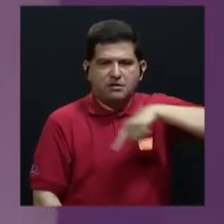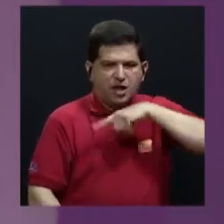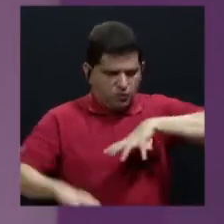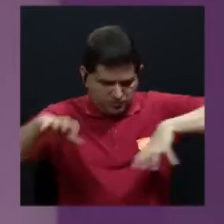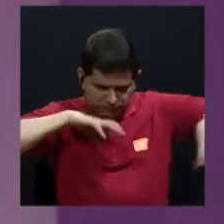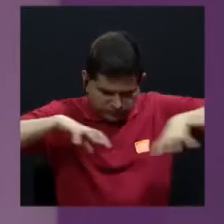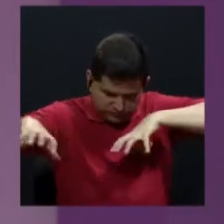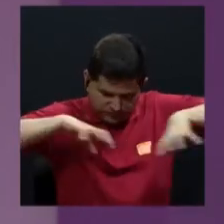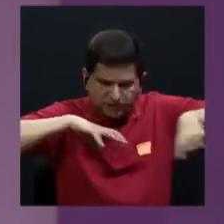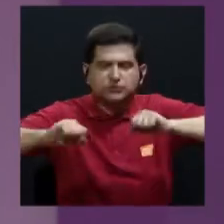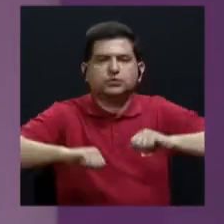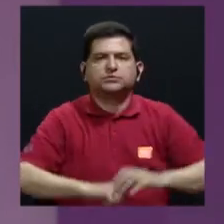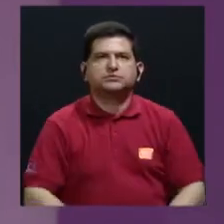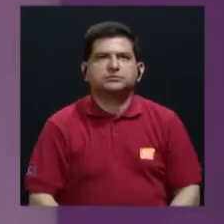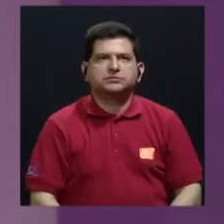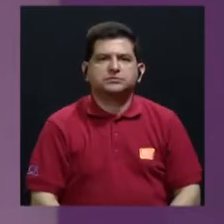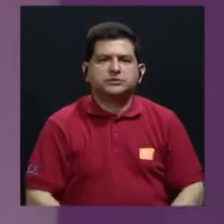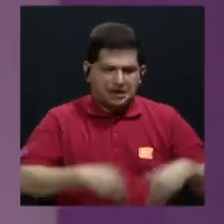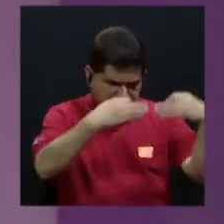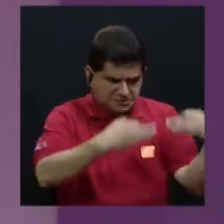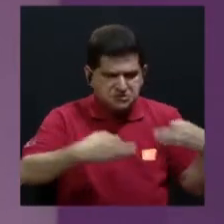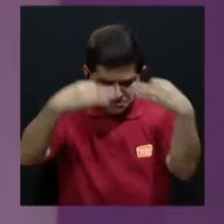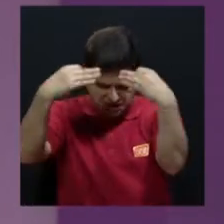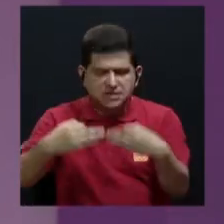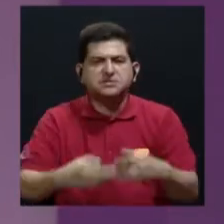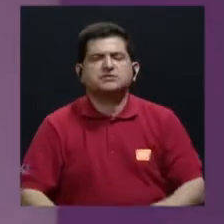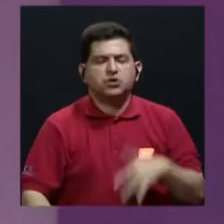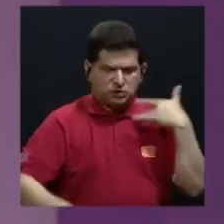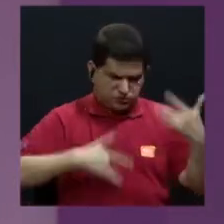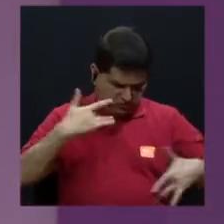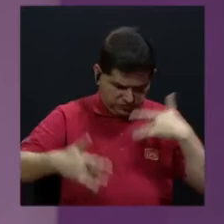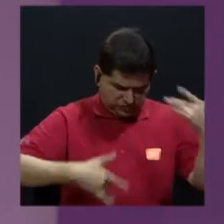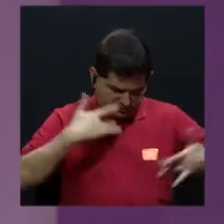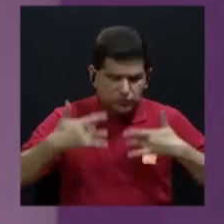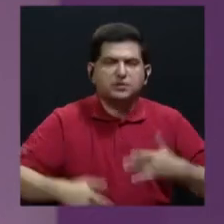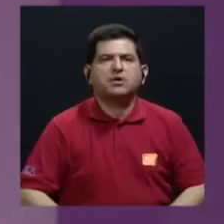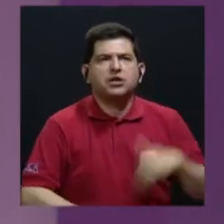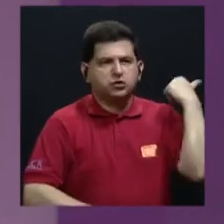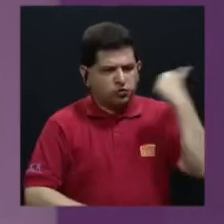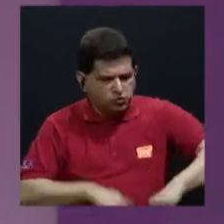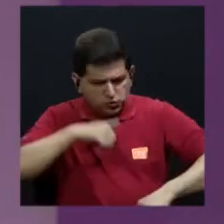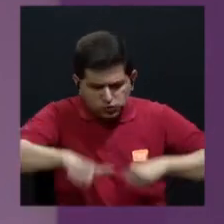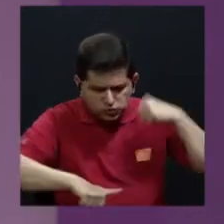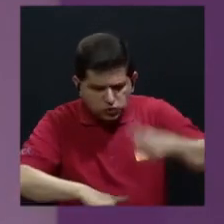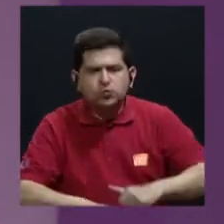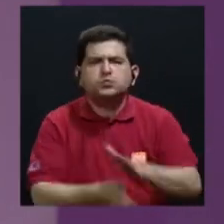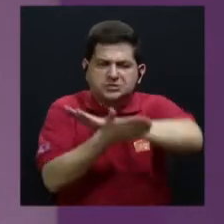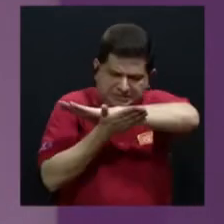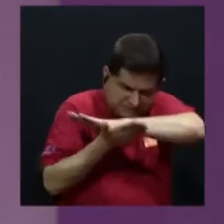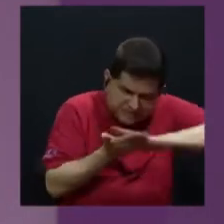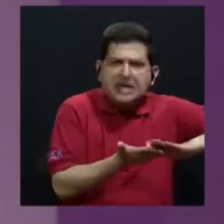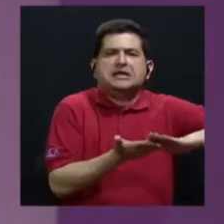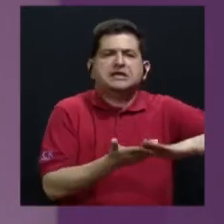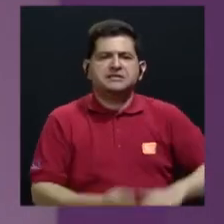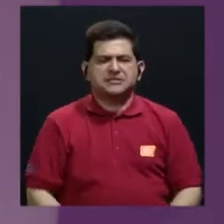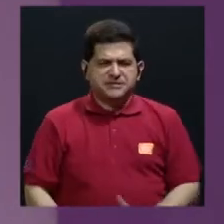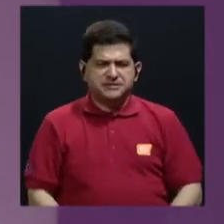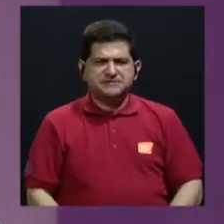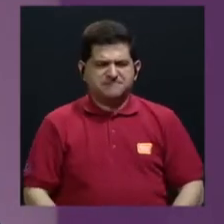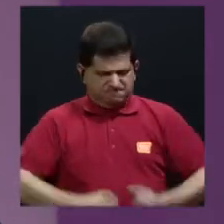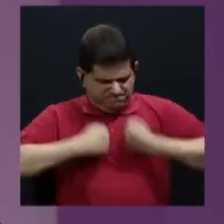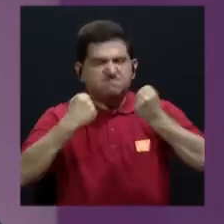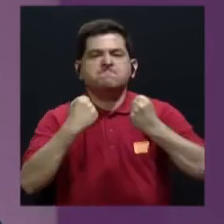actuaciones, decisiones, sentimientos, lucha, dignidad, coraje.